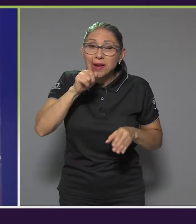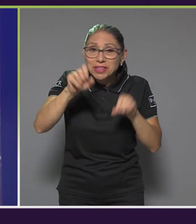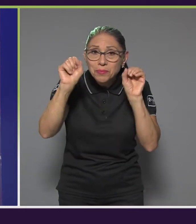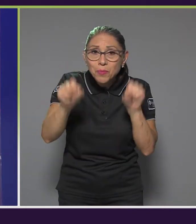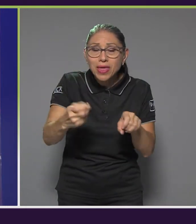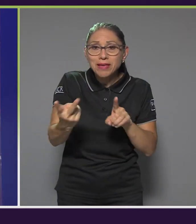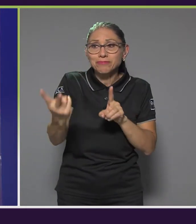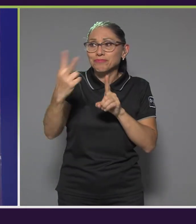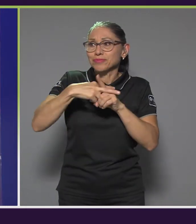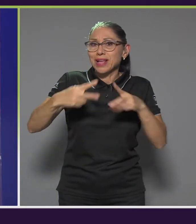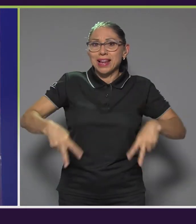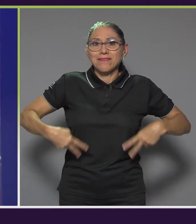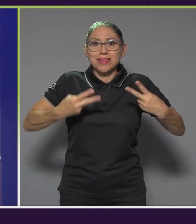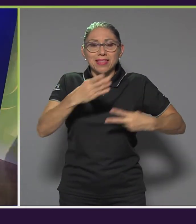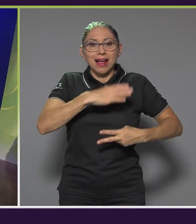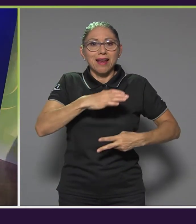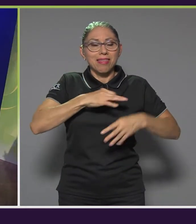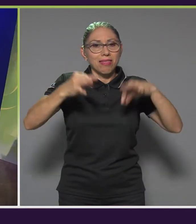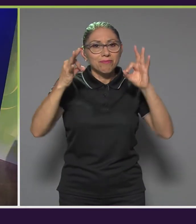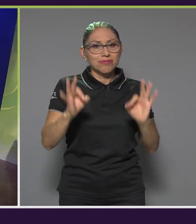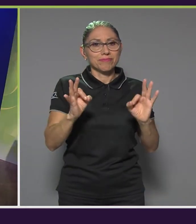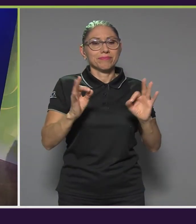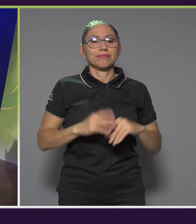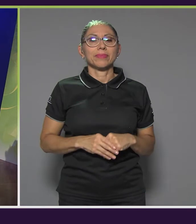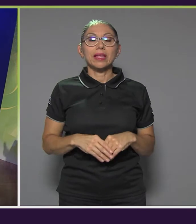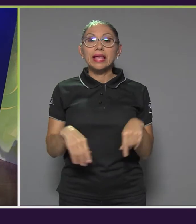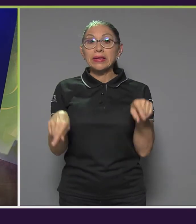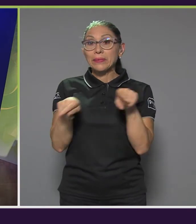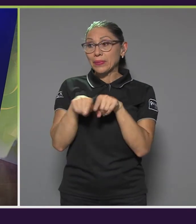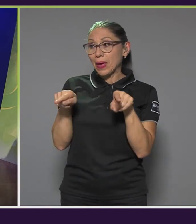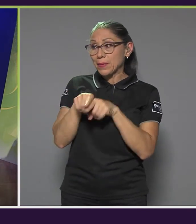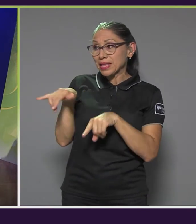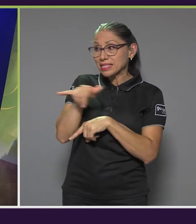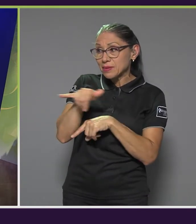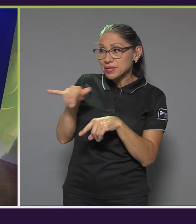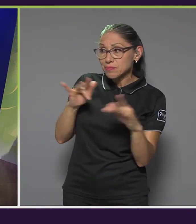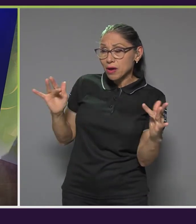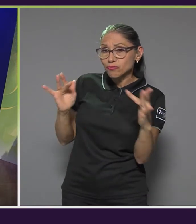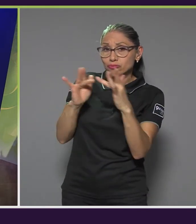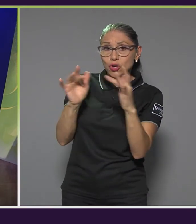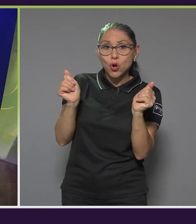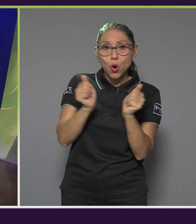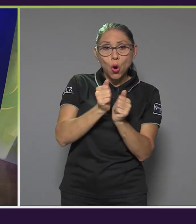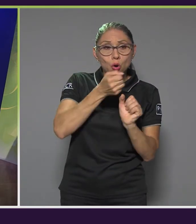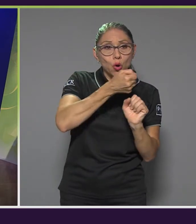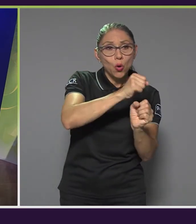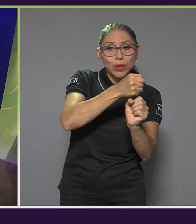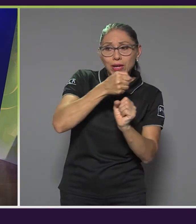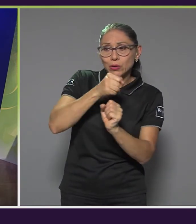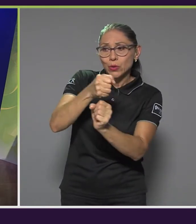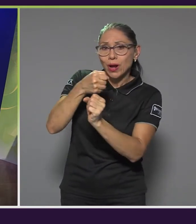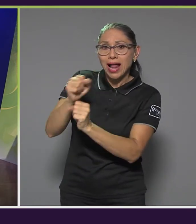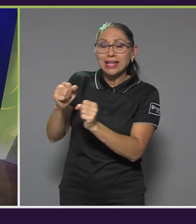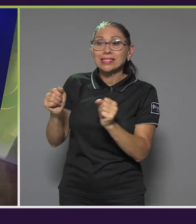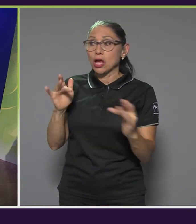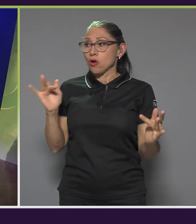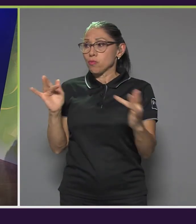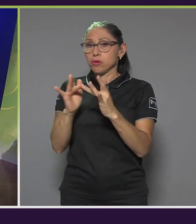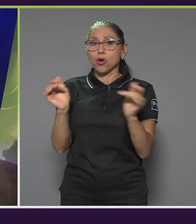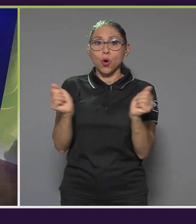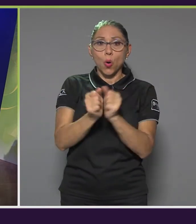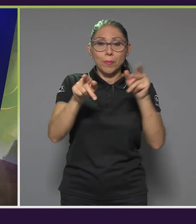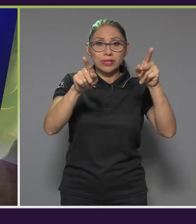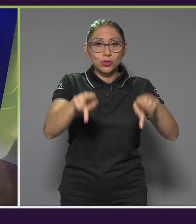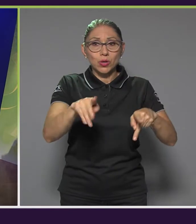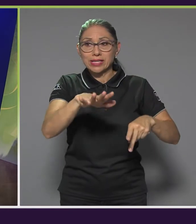con alta calidad. Inclusive esa misma interacción con los gobiernos locales, con las personas de la comunidad, me imagino que son una